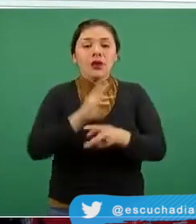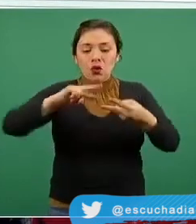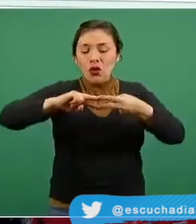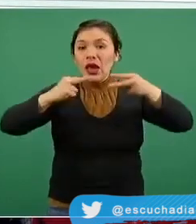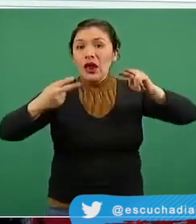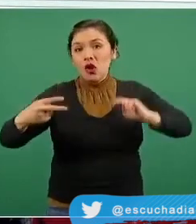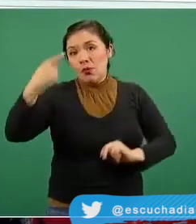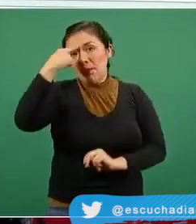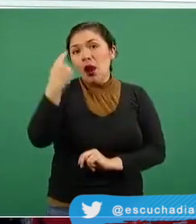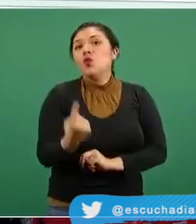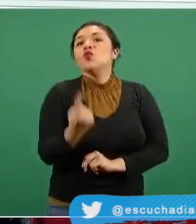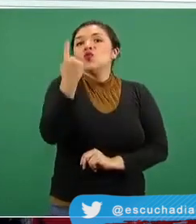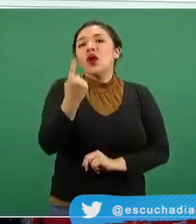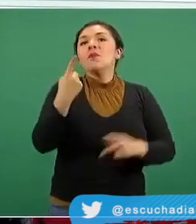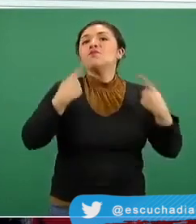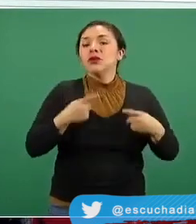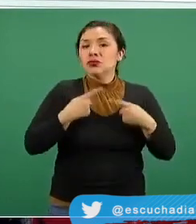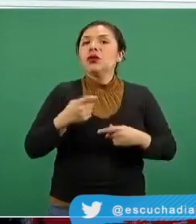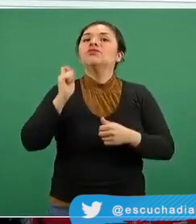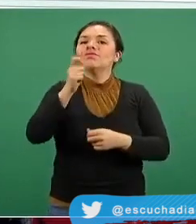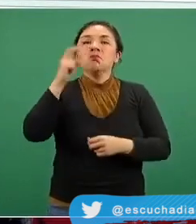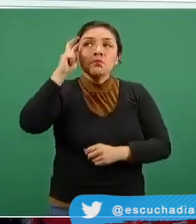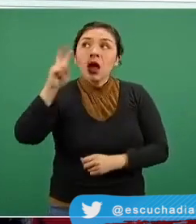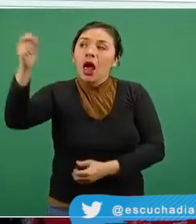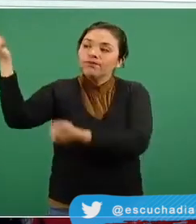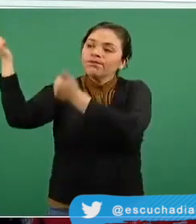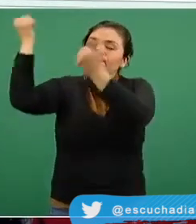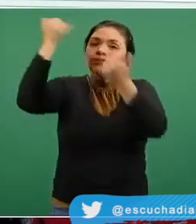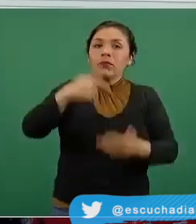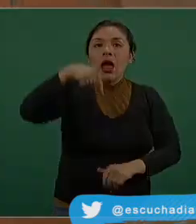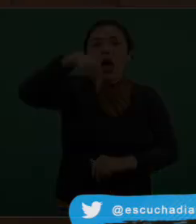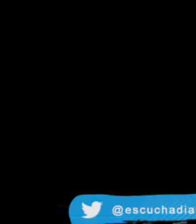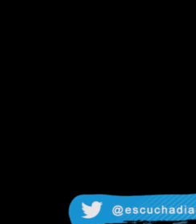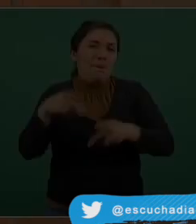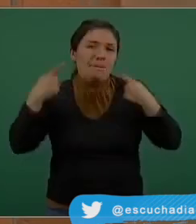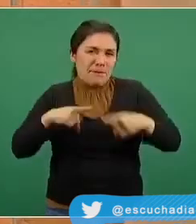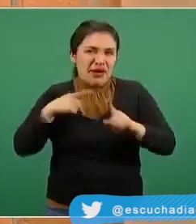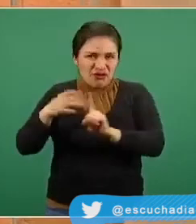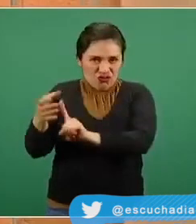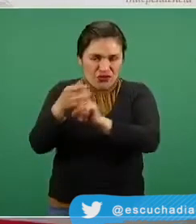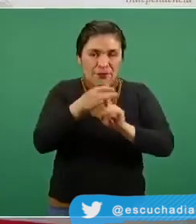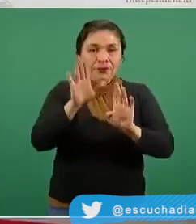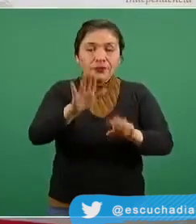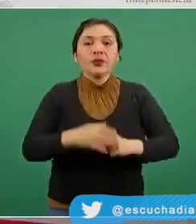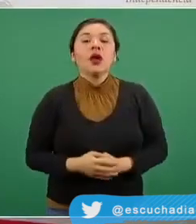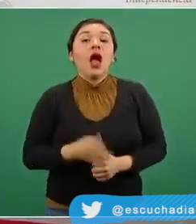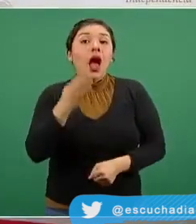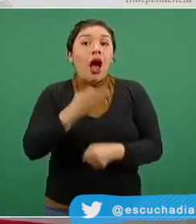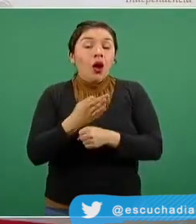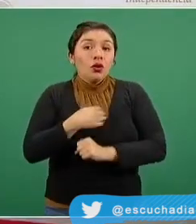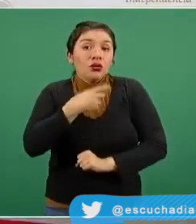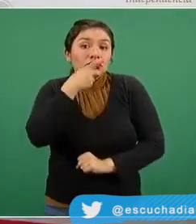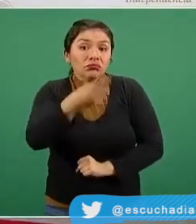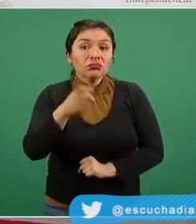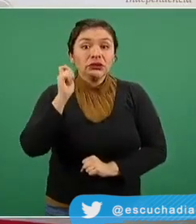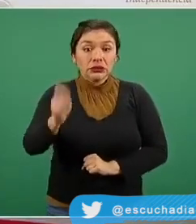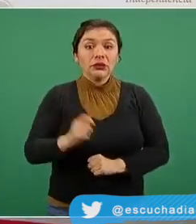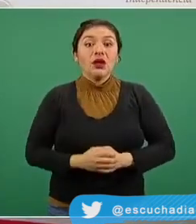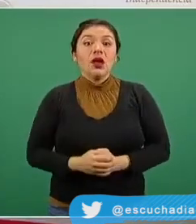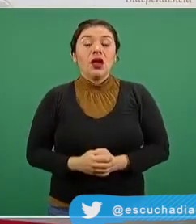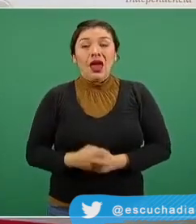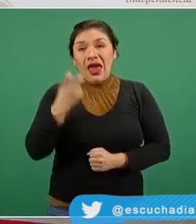en un caso importado para el territorio mexicano. Queremos resaltar que precisamente esta